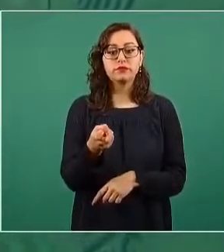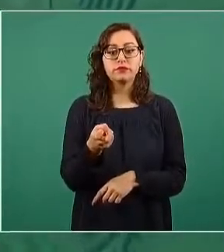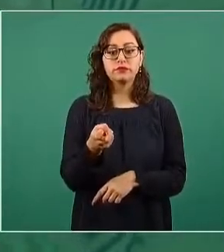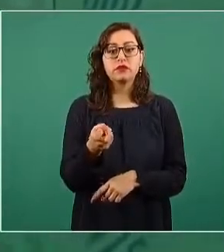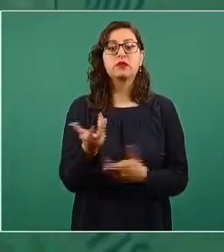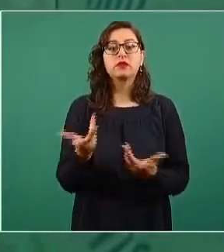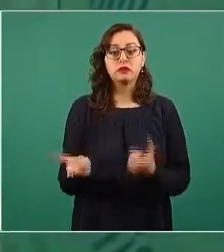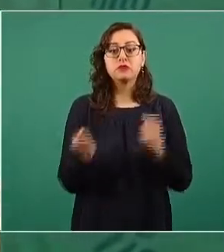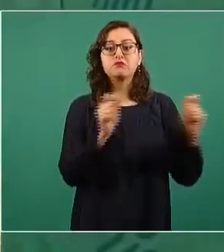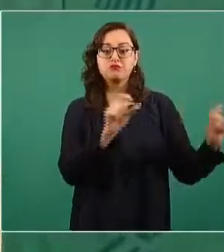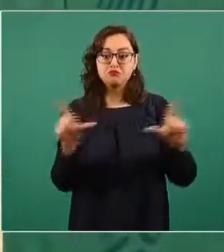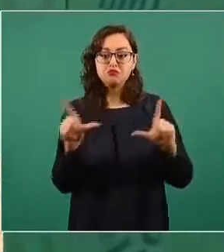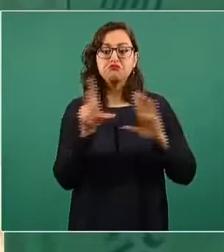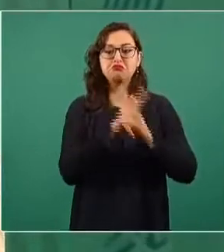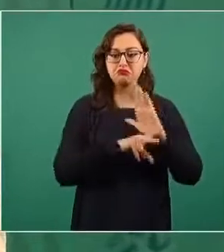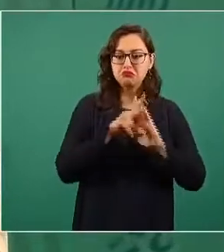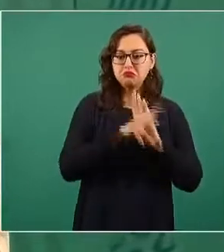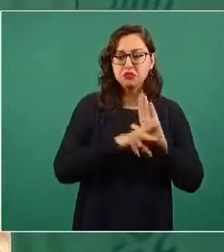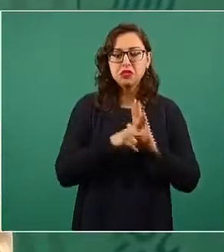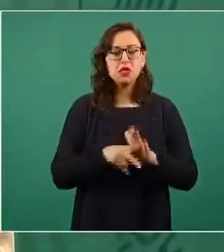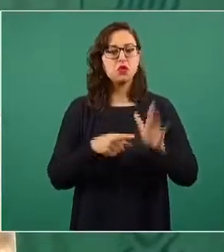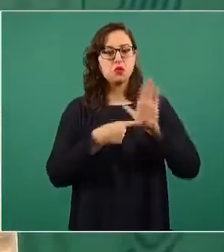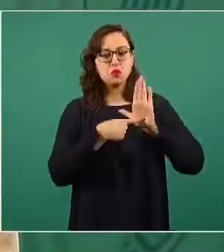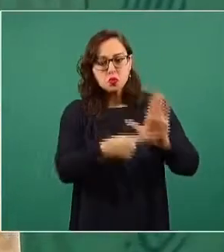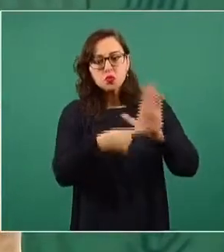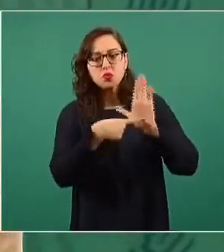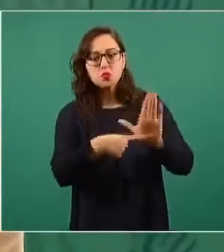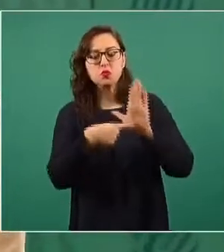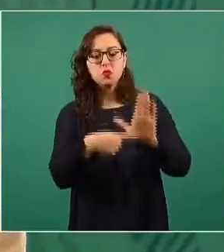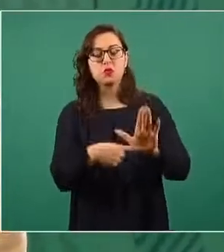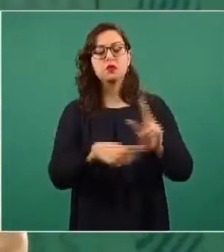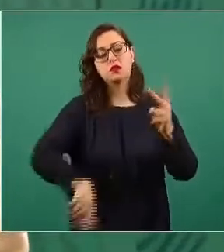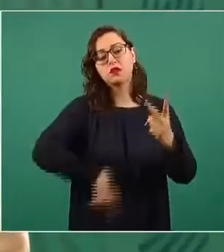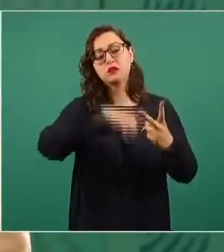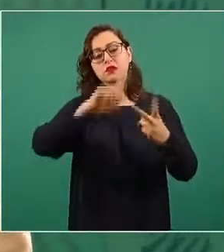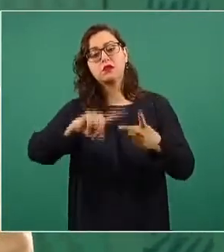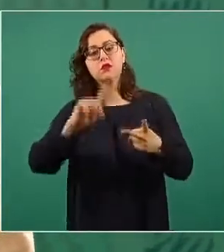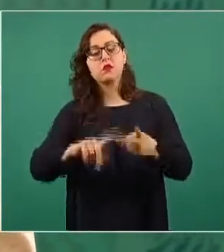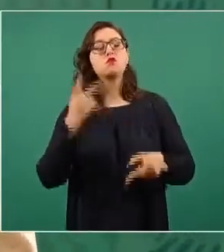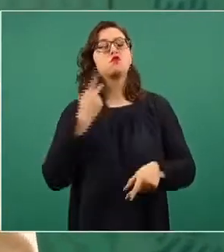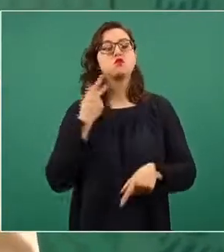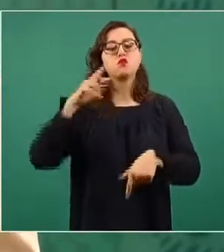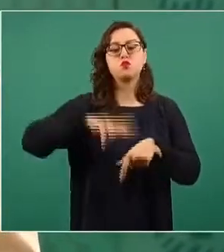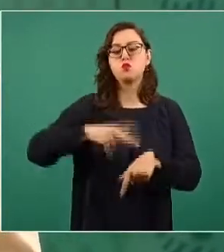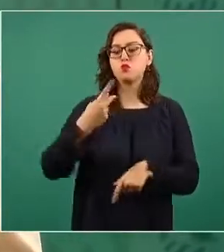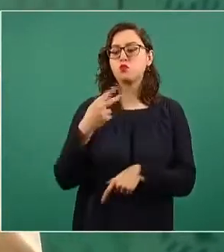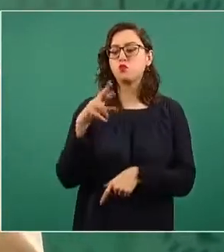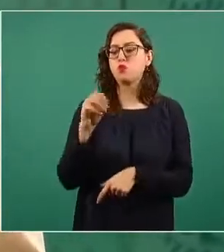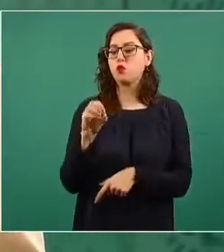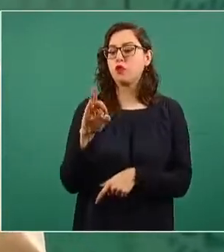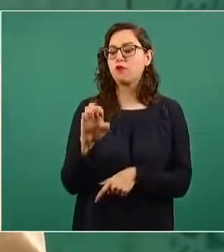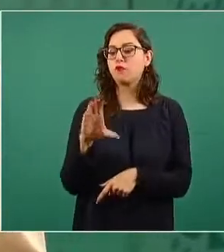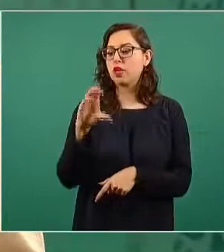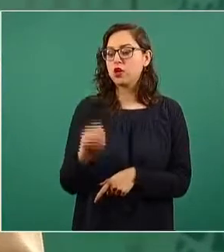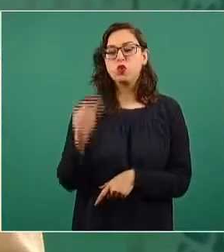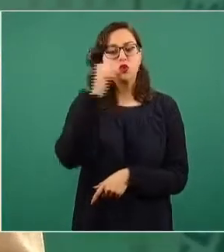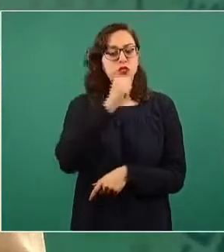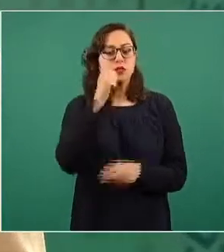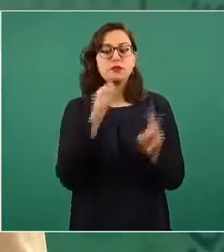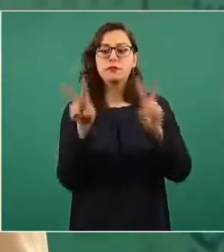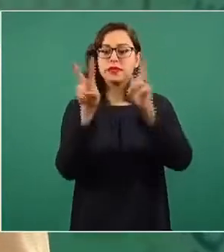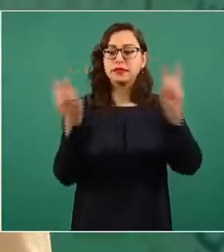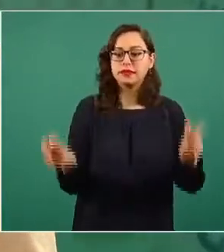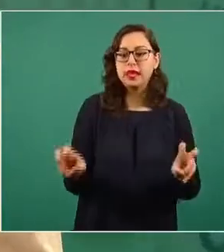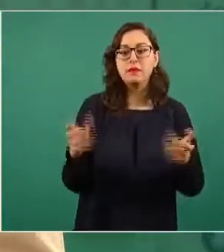pasamos los videos y el señor procurador del consumidor nos habla siempre de estos precios